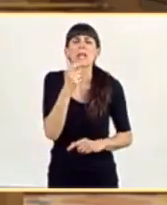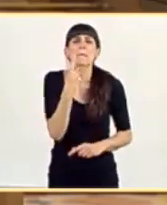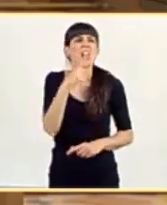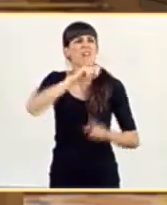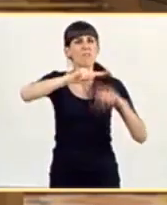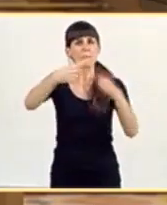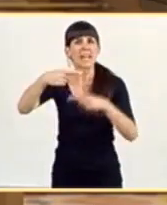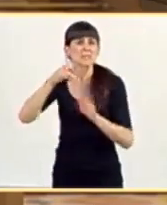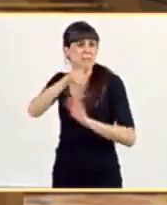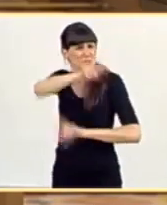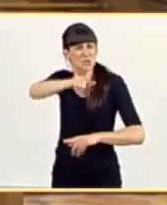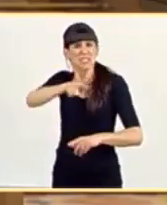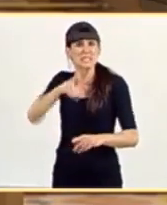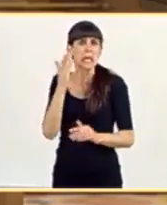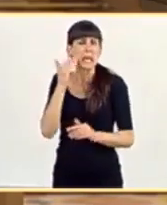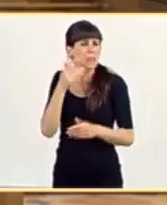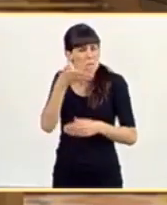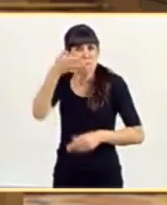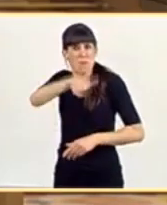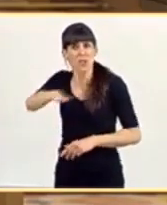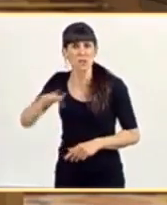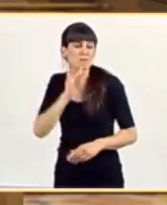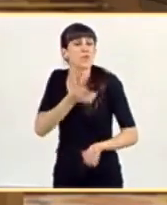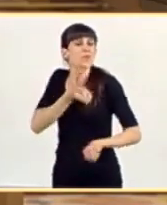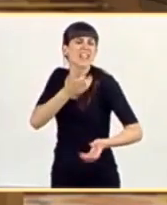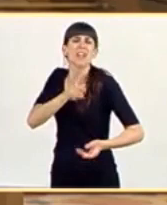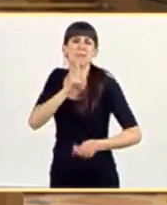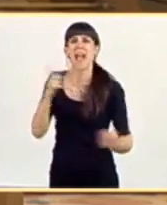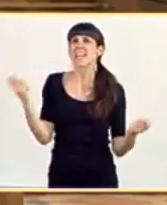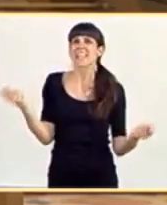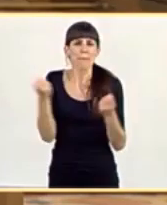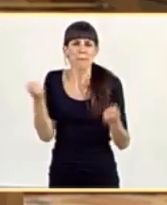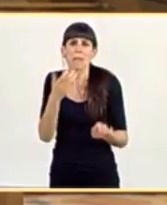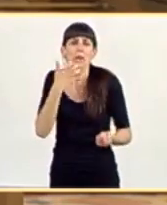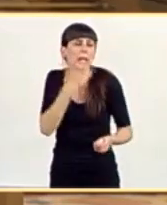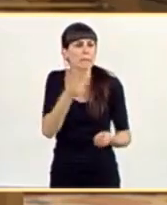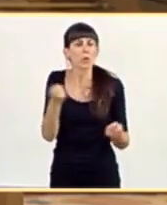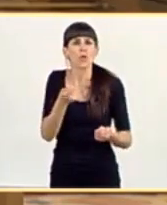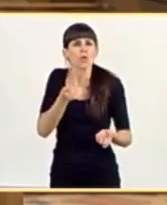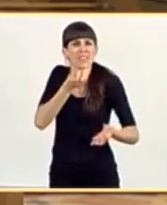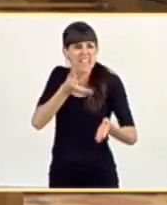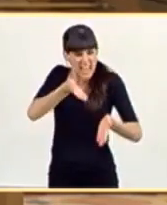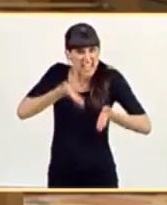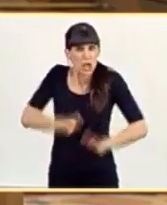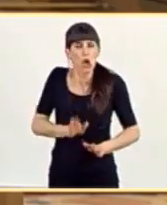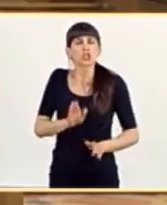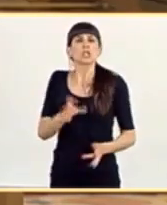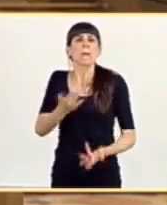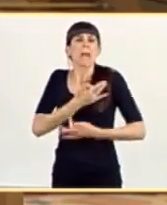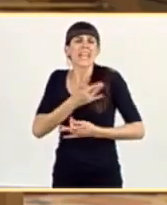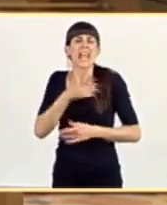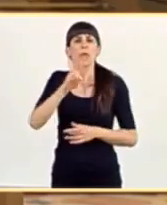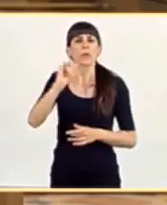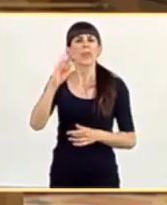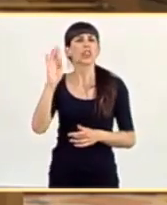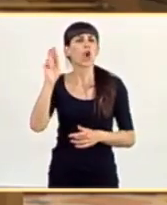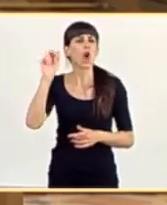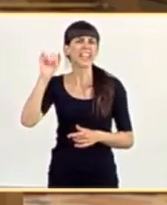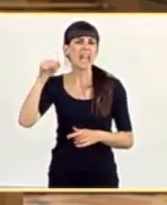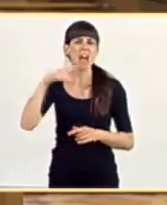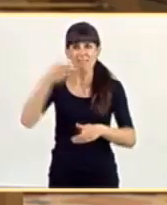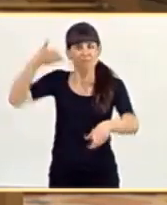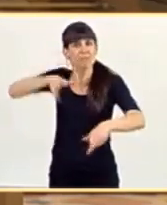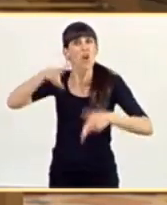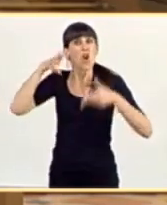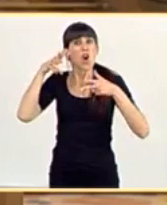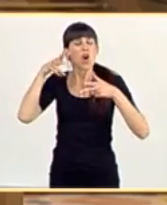familias que han perdido un ser querido? ¿Cómo le contaría usted esa campaña, por ejemplo, a los hijos de María Victoria, que falleció en